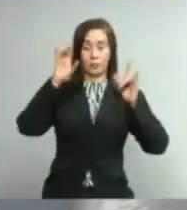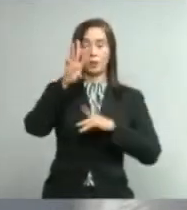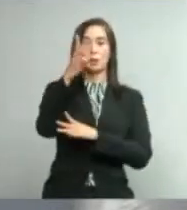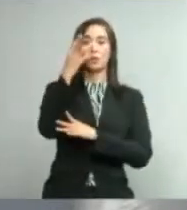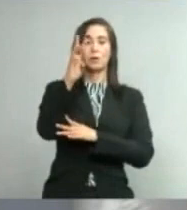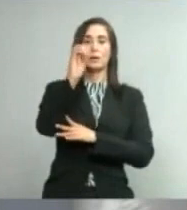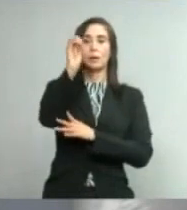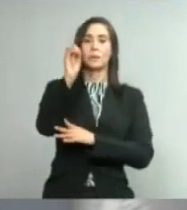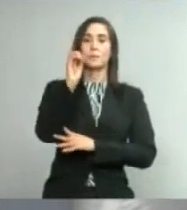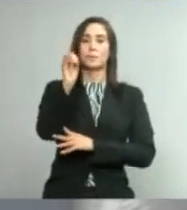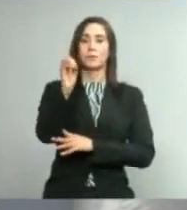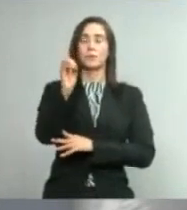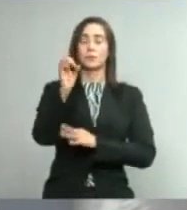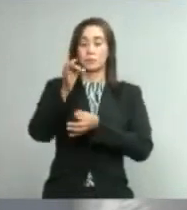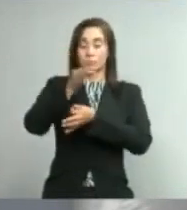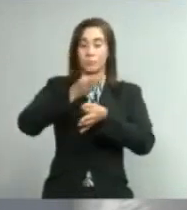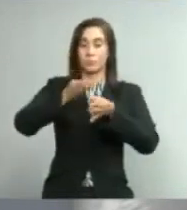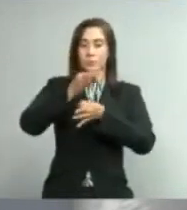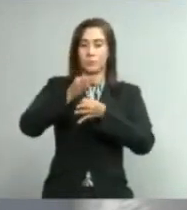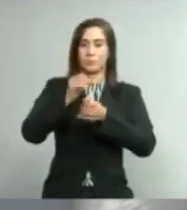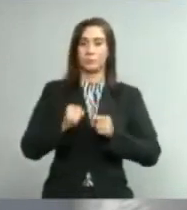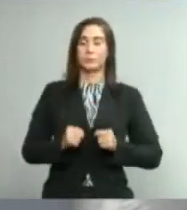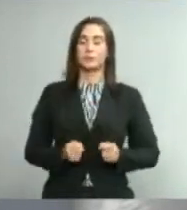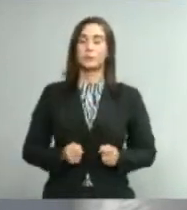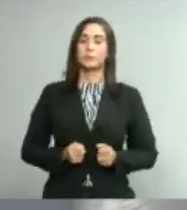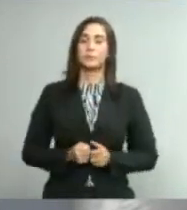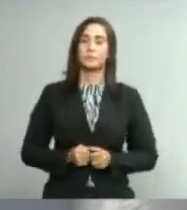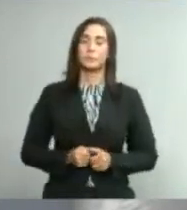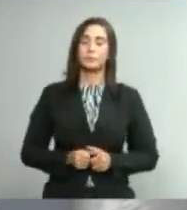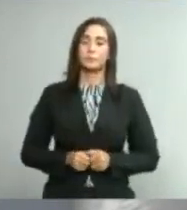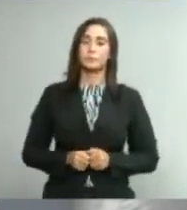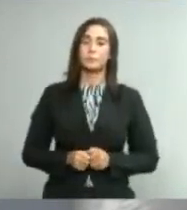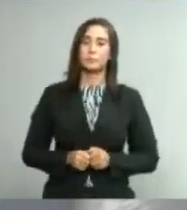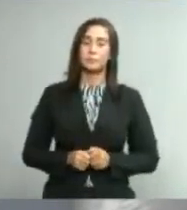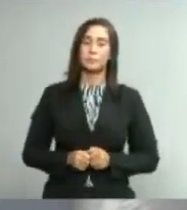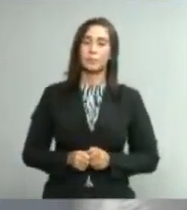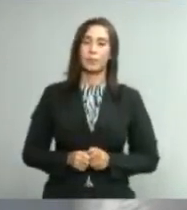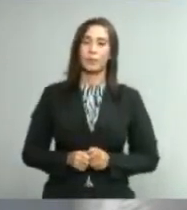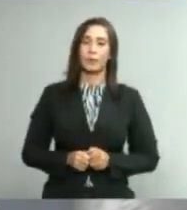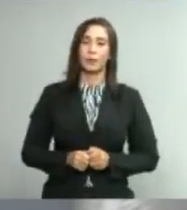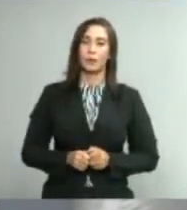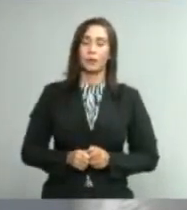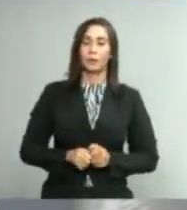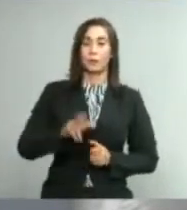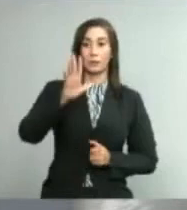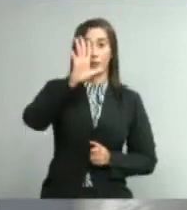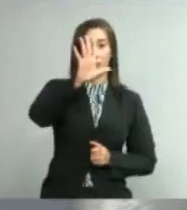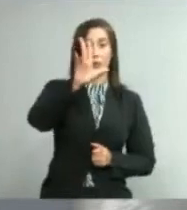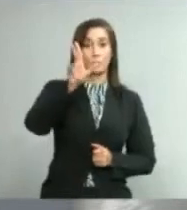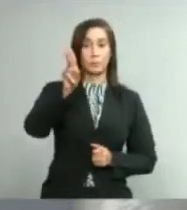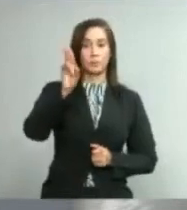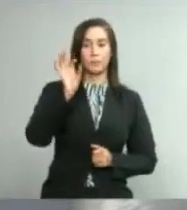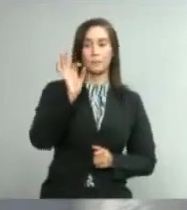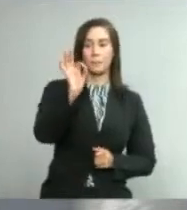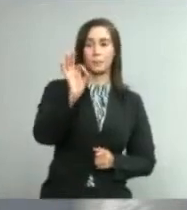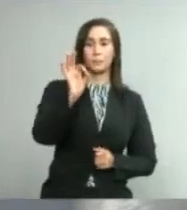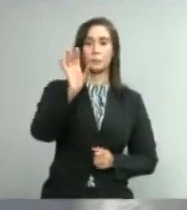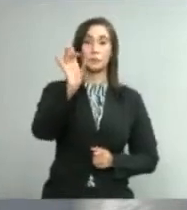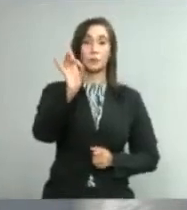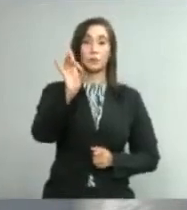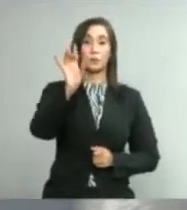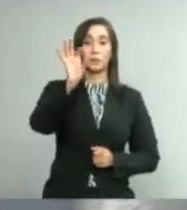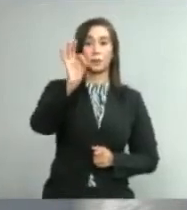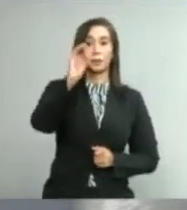% en San Francisco de Macorís. El 53.89